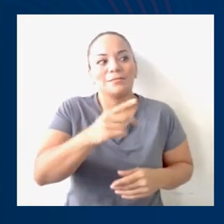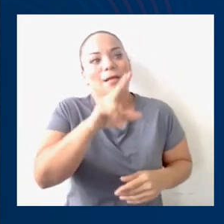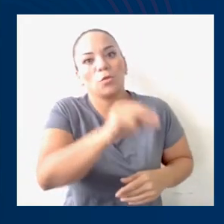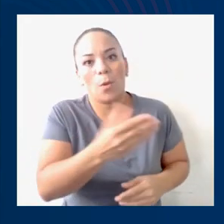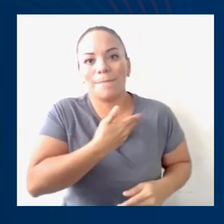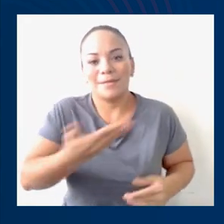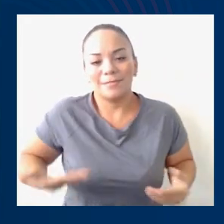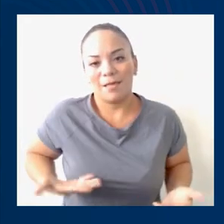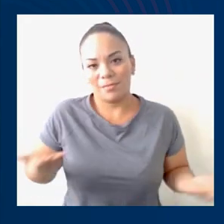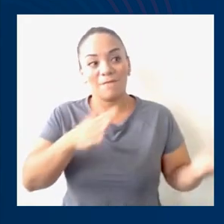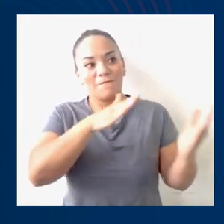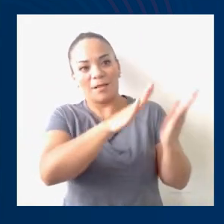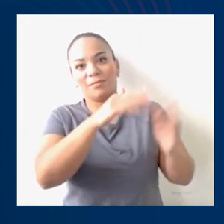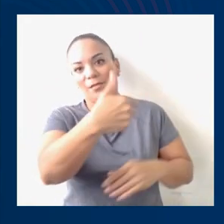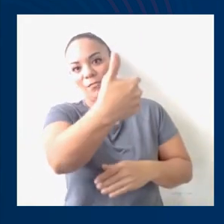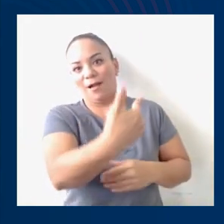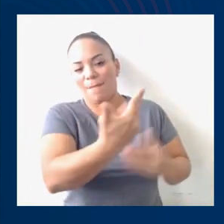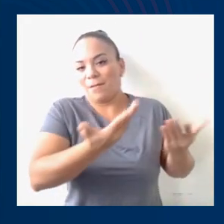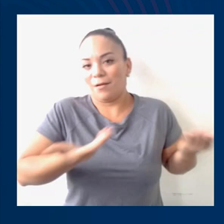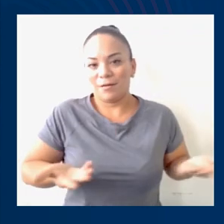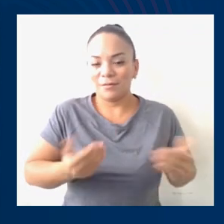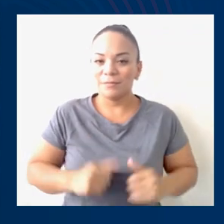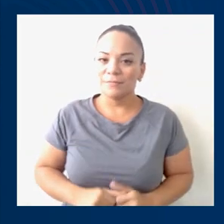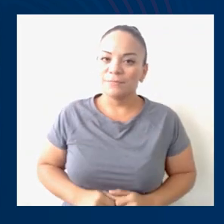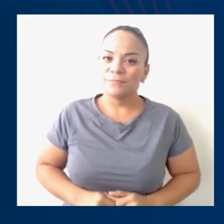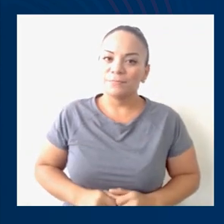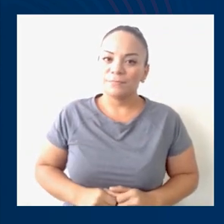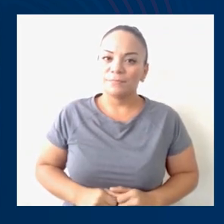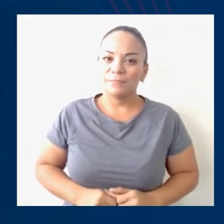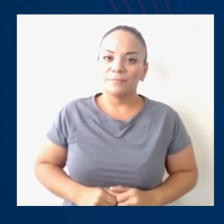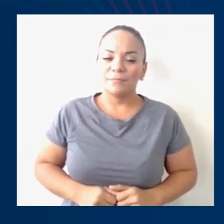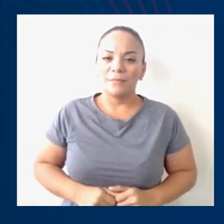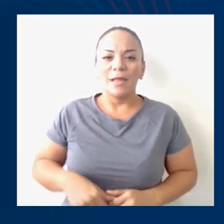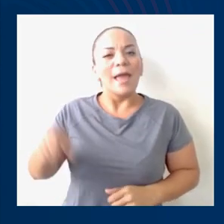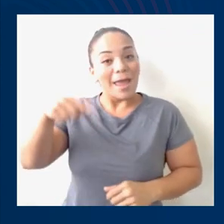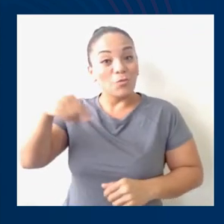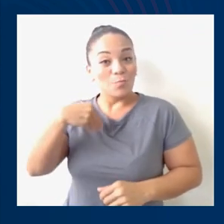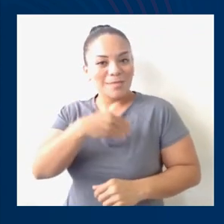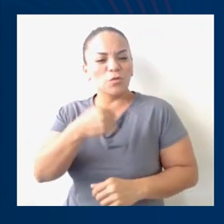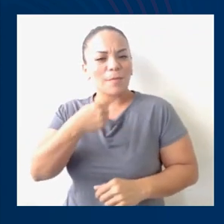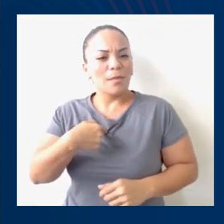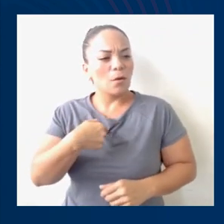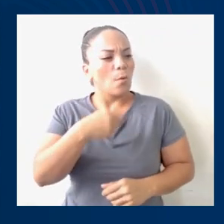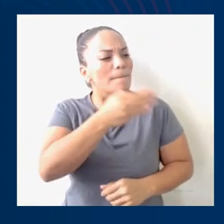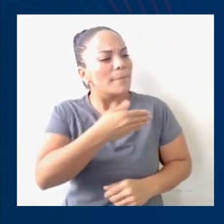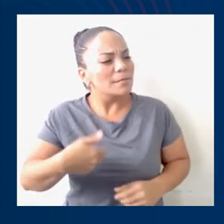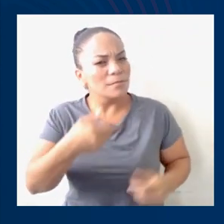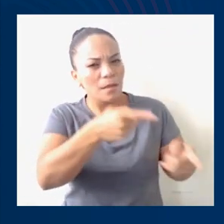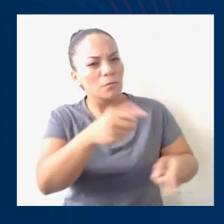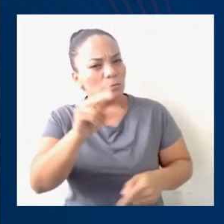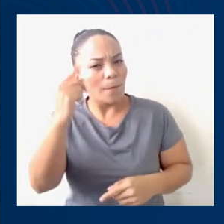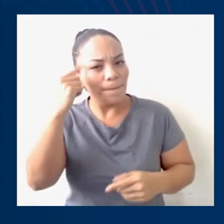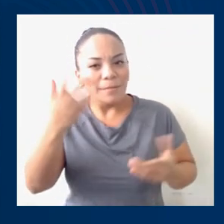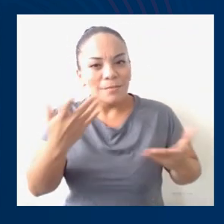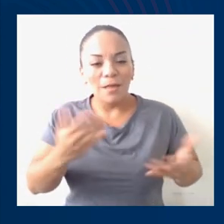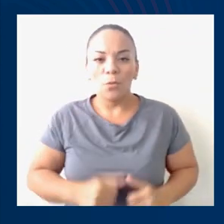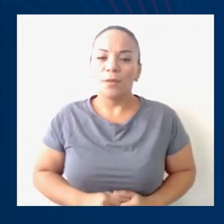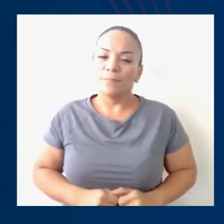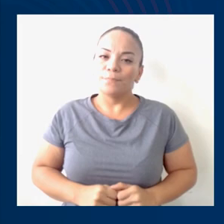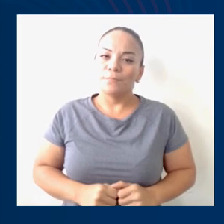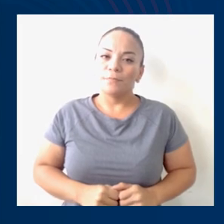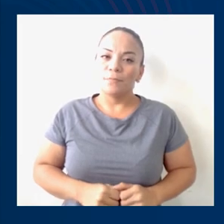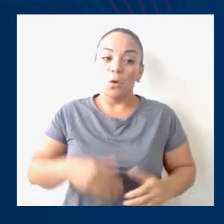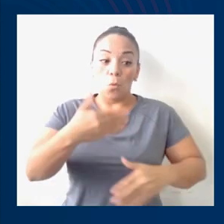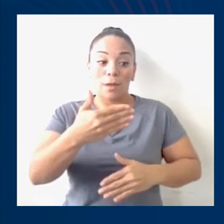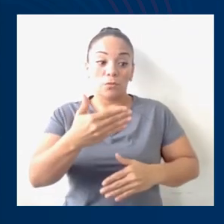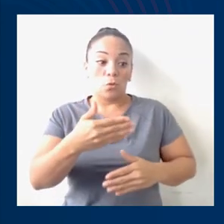en frente de una cámara. Presidente, ¿no ha pensado usted que a veces nosotros discutimos cuando vamos a